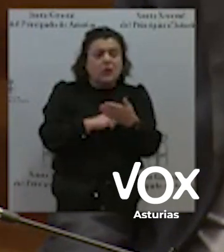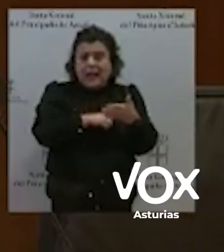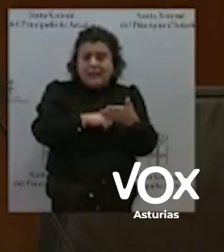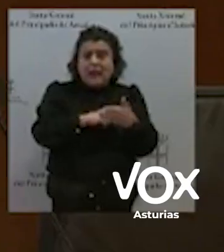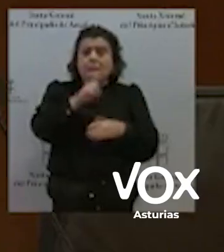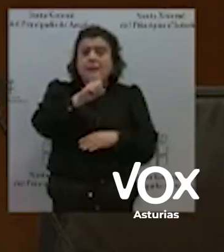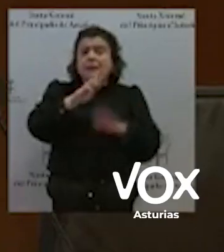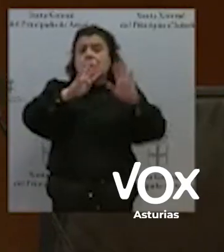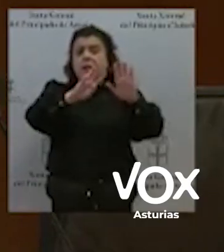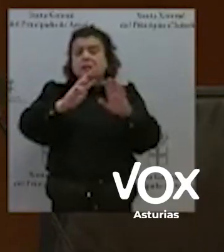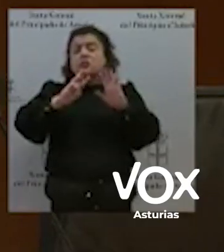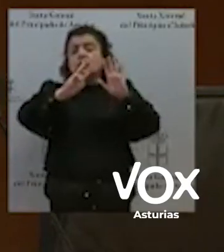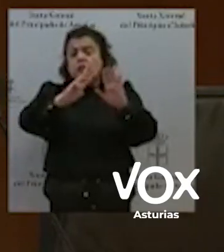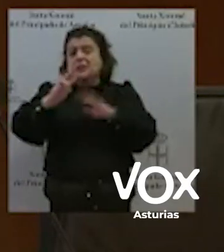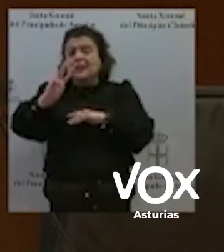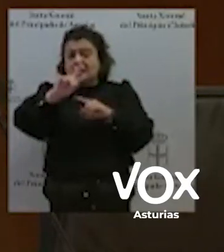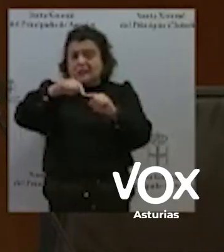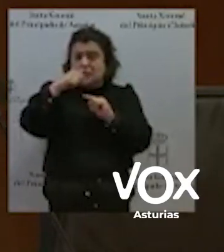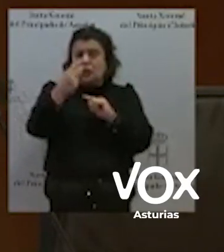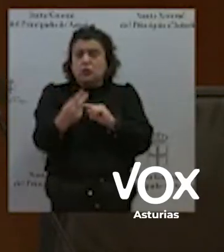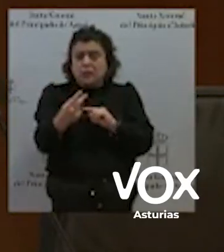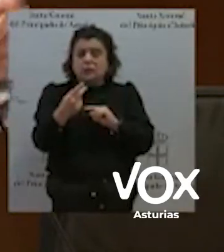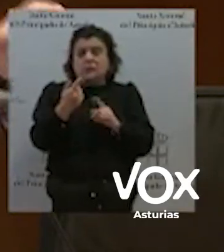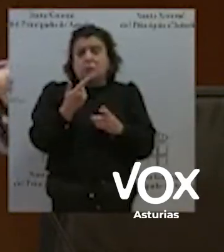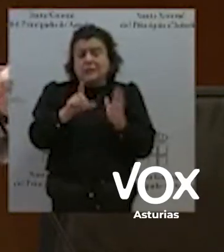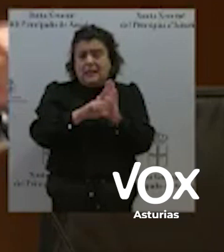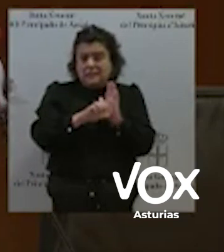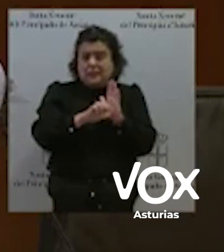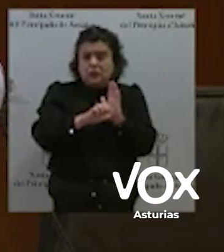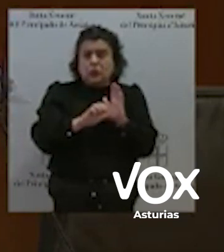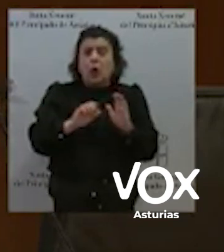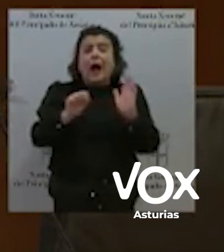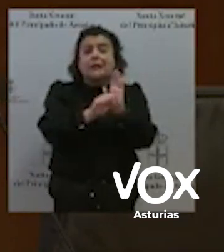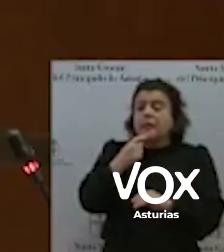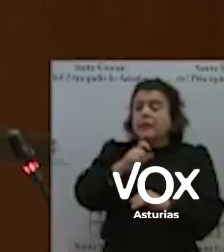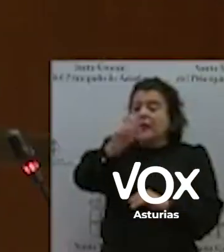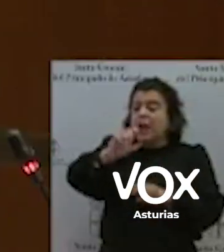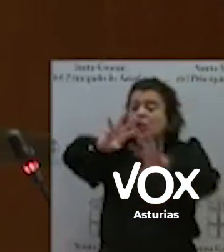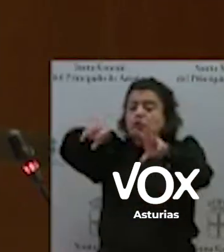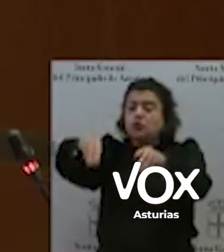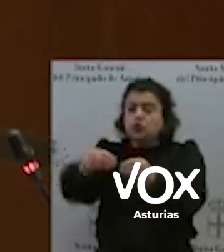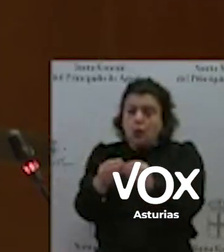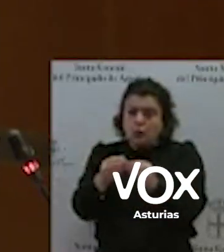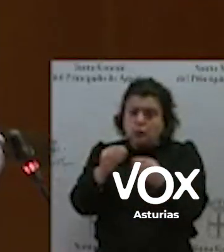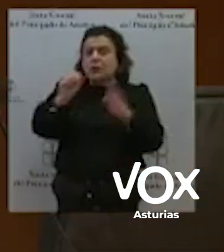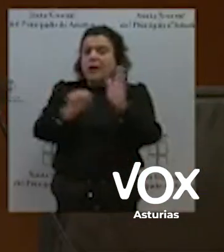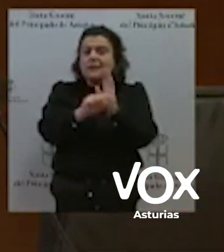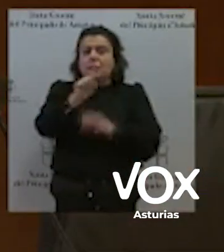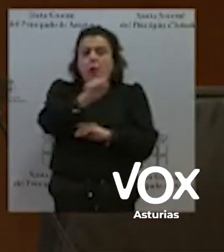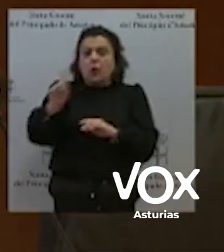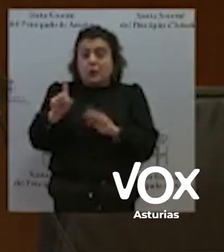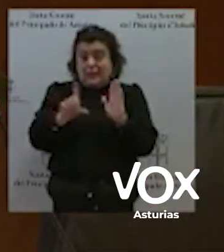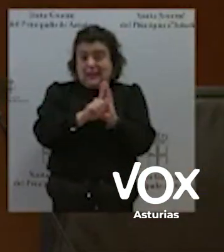asturianos. Artículo 1. Todos los gallegos, todos, niños, huelinos, todos, tienen el deber de conocerlo.